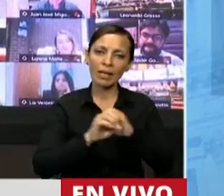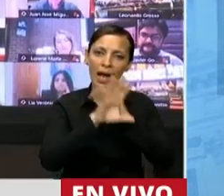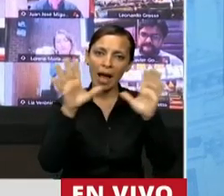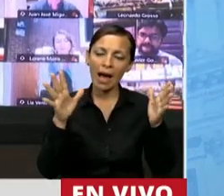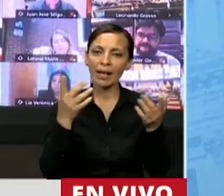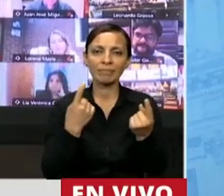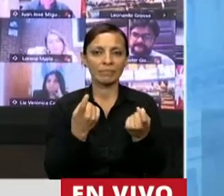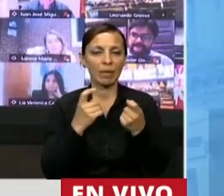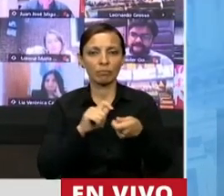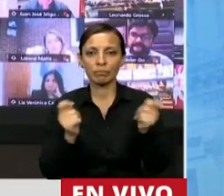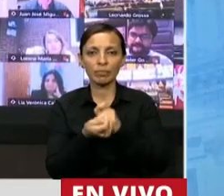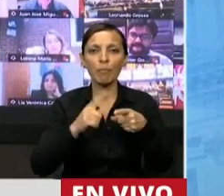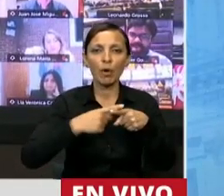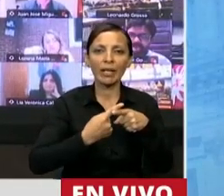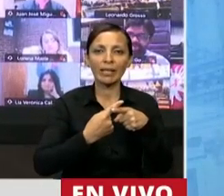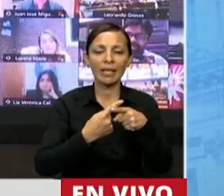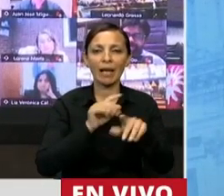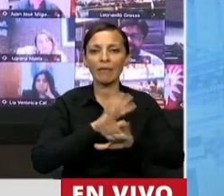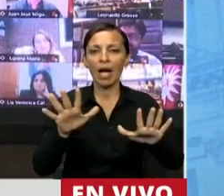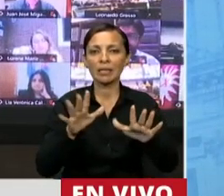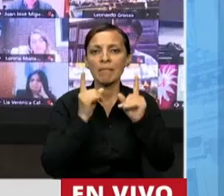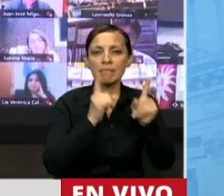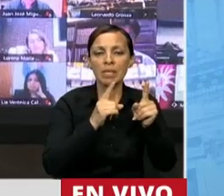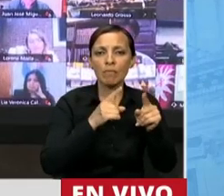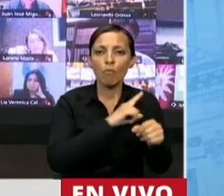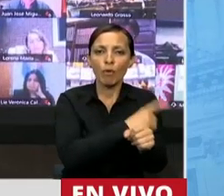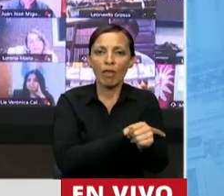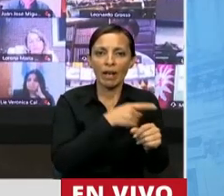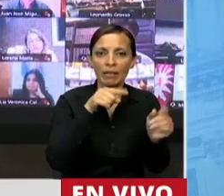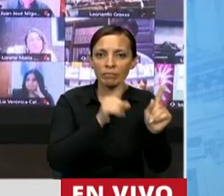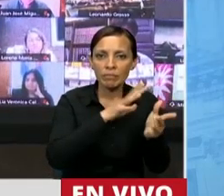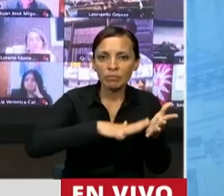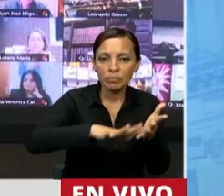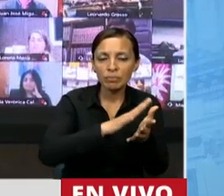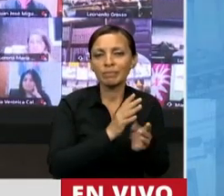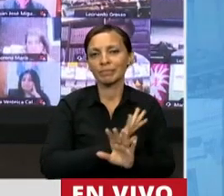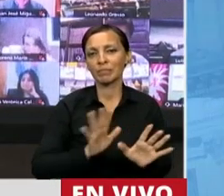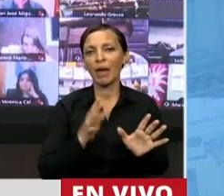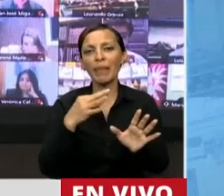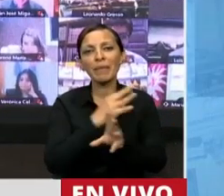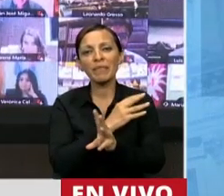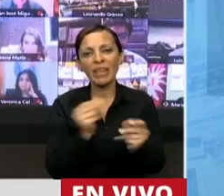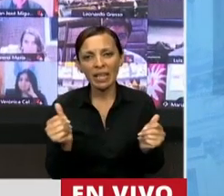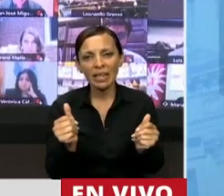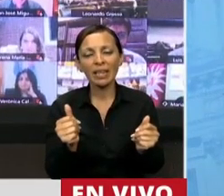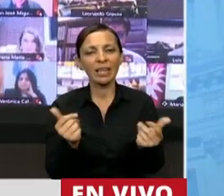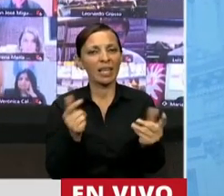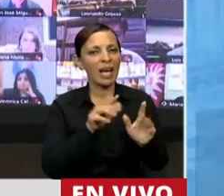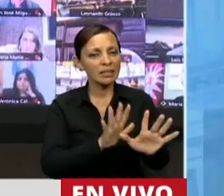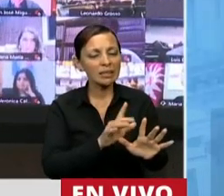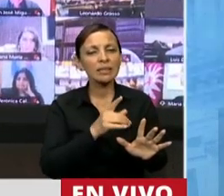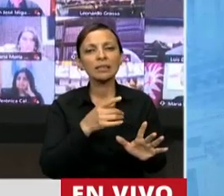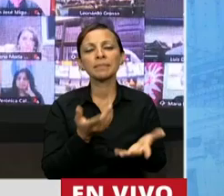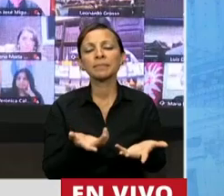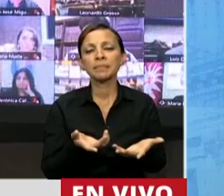implementar políticas descentralizadas que, en fin, pusieran a la gestión